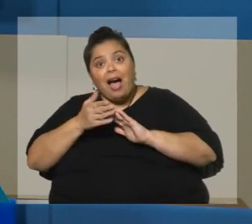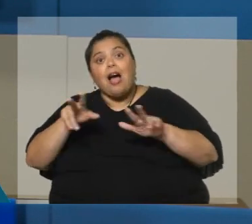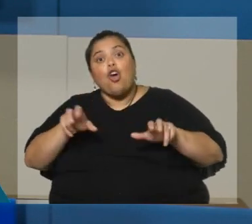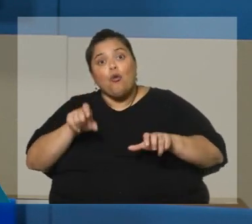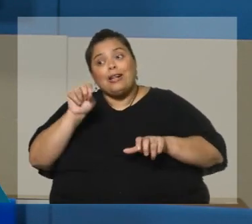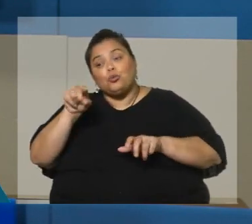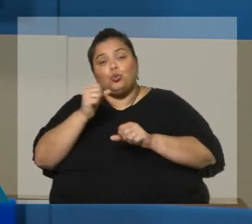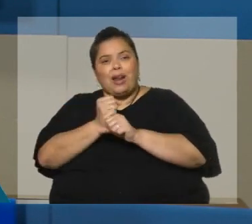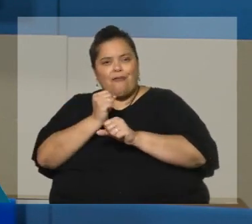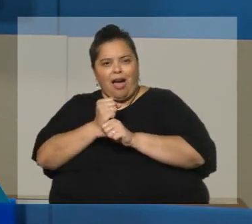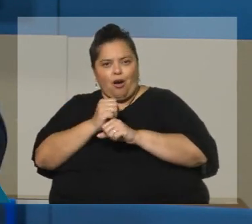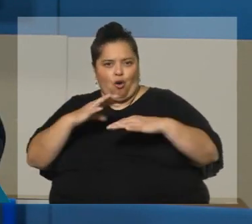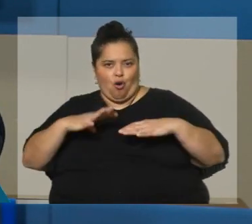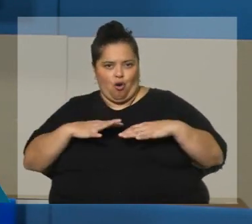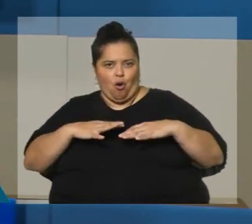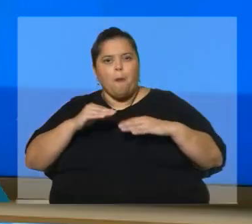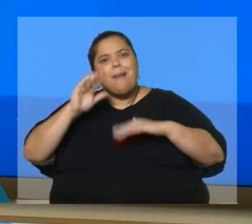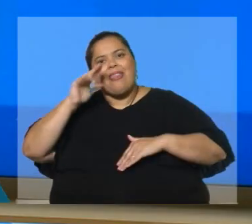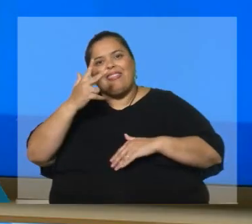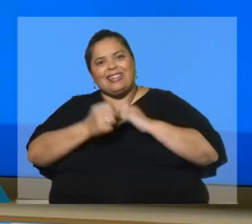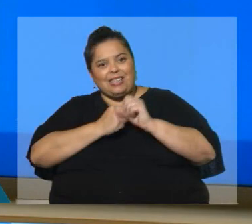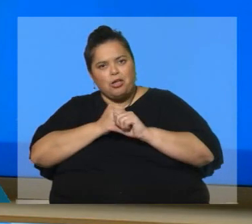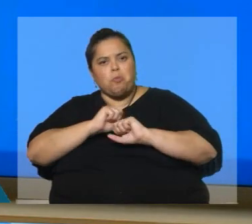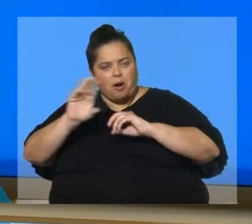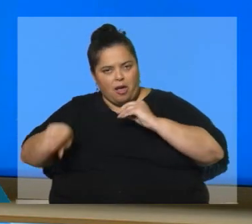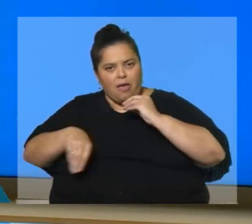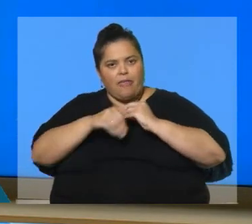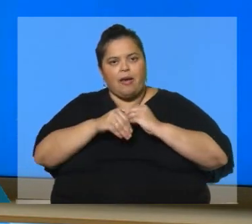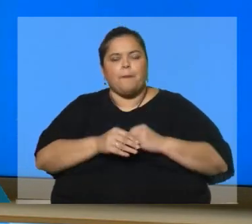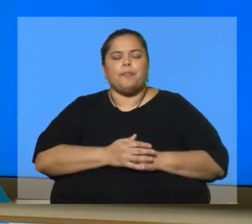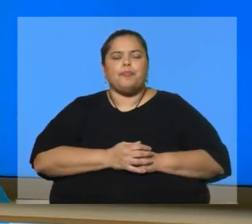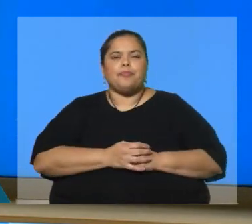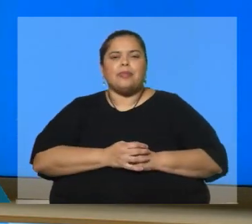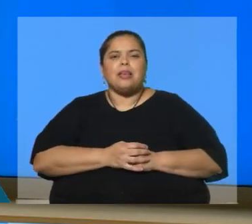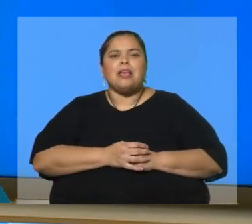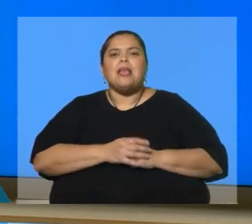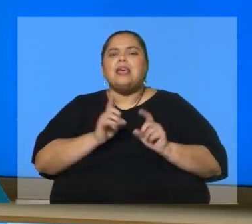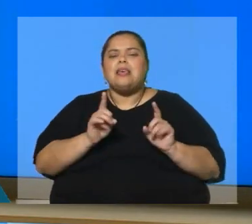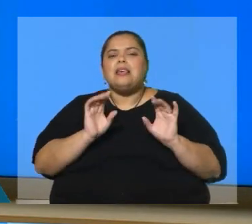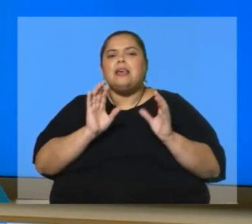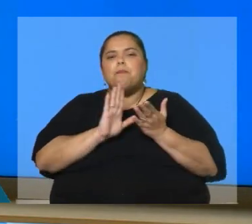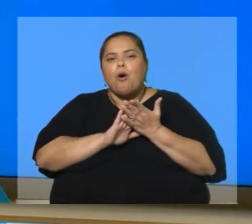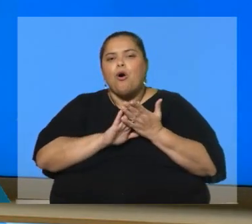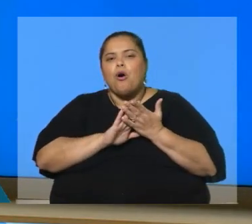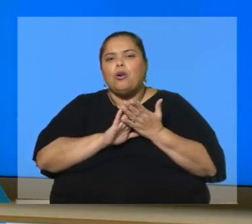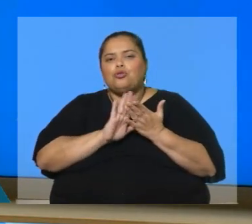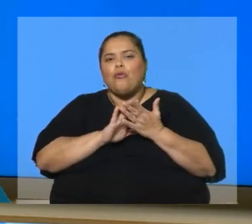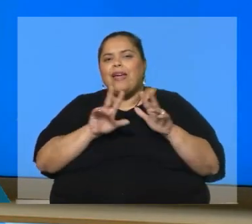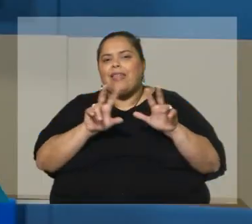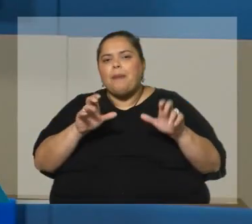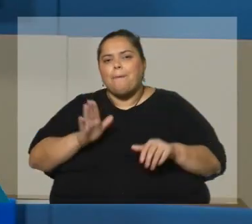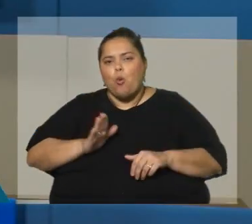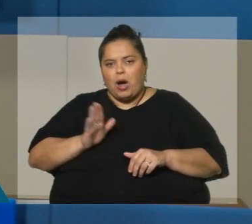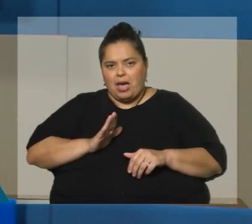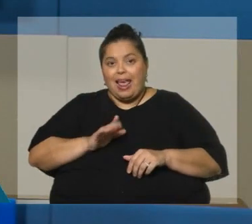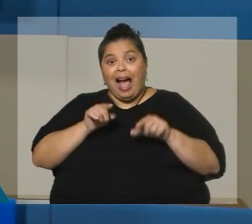siempre y cuando sean más de tres. Y le pregunto rápido, ¿con las mujeres les decía? ¿Hay algo en particular? Bien, allí hubo un